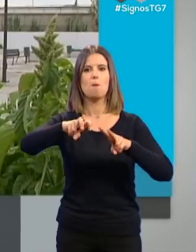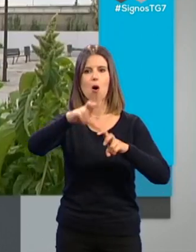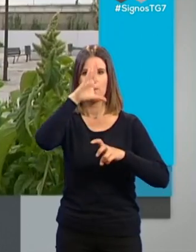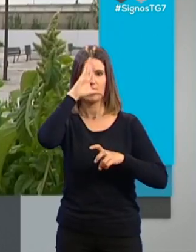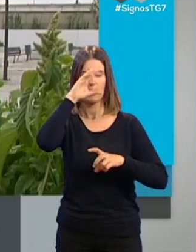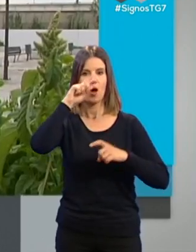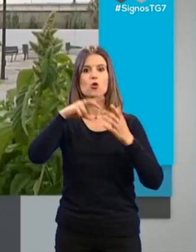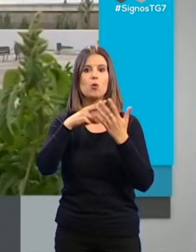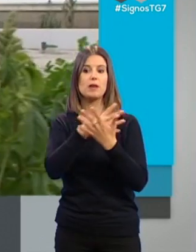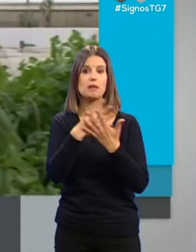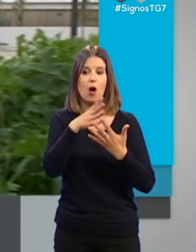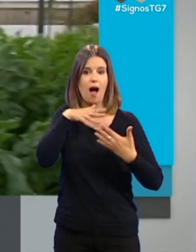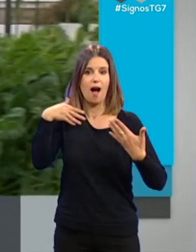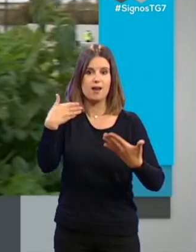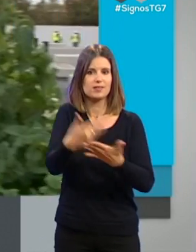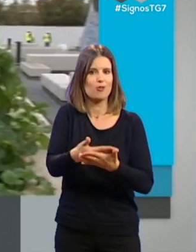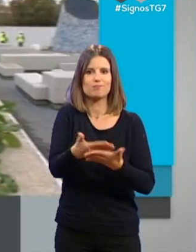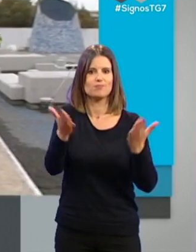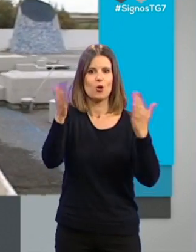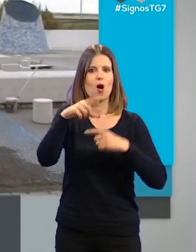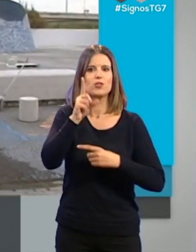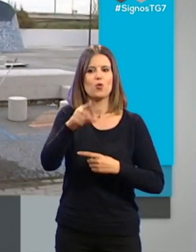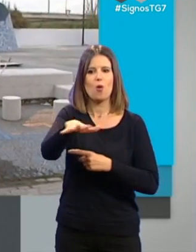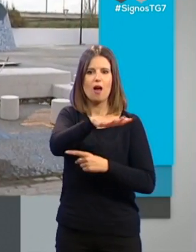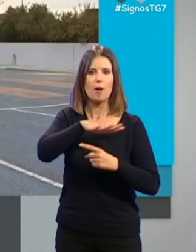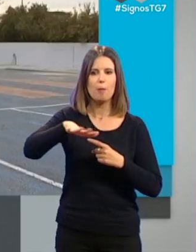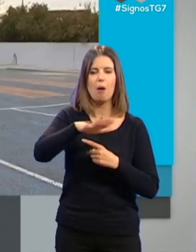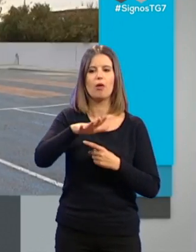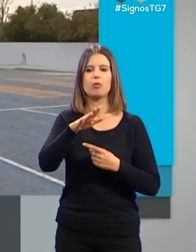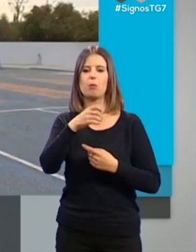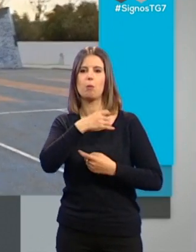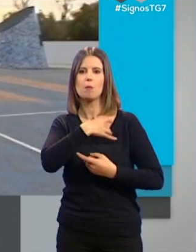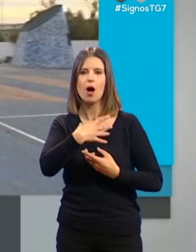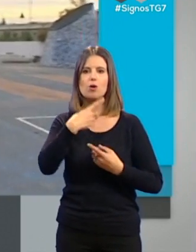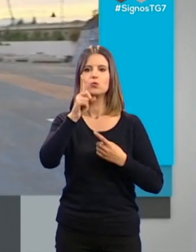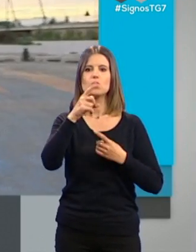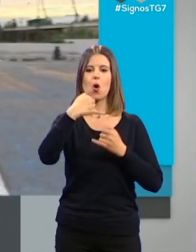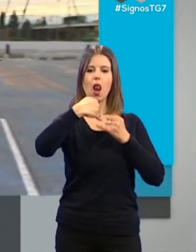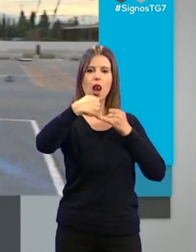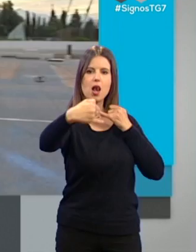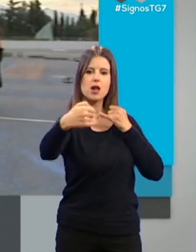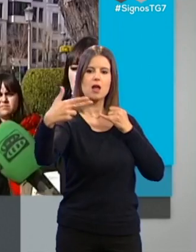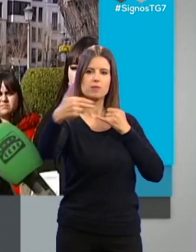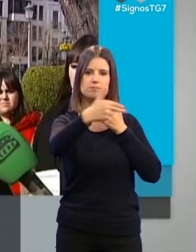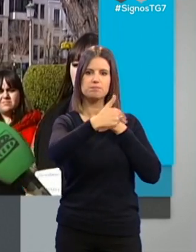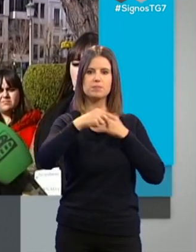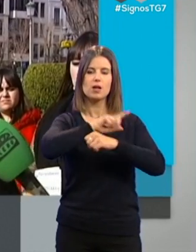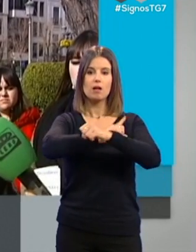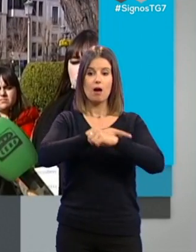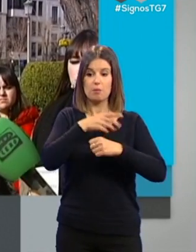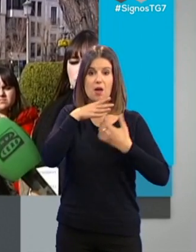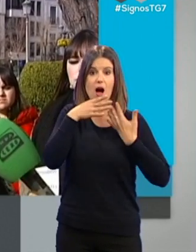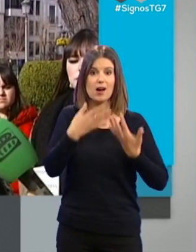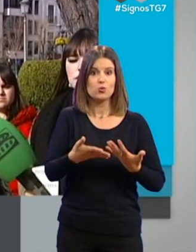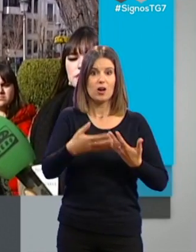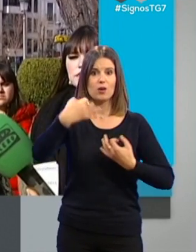2019 y que a día de hoy no hay más que un espacio blanqueado en el que se han remarcado las líneas deportivas. A día de hoy